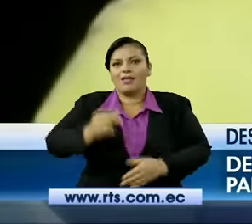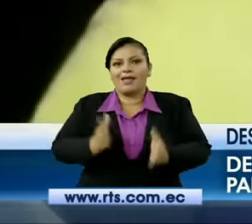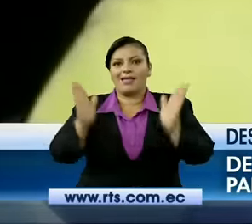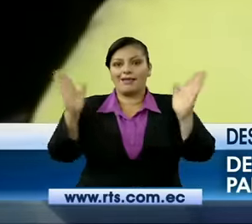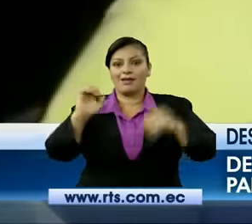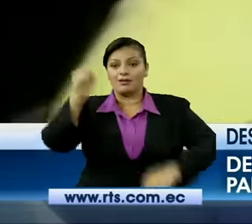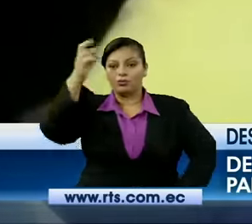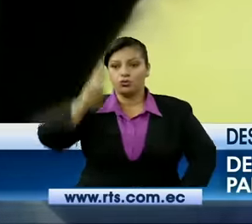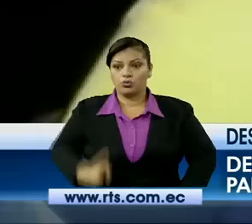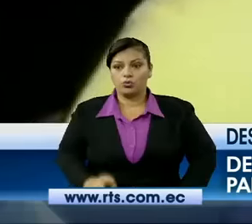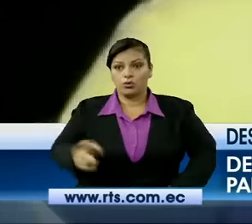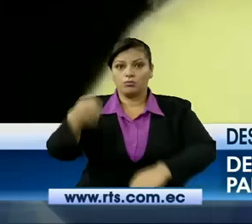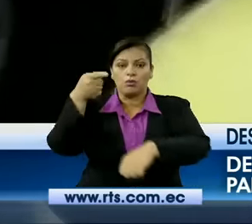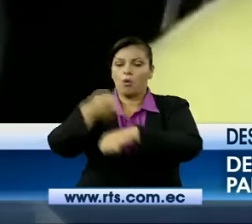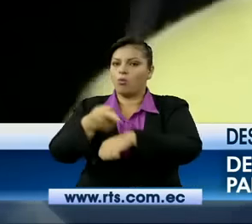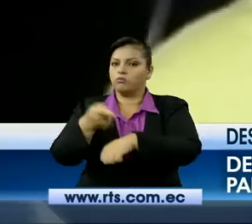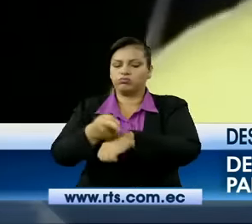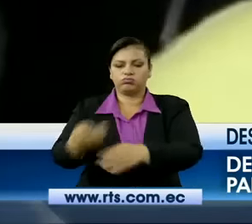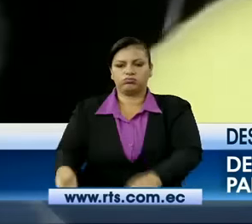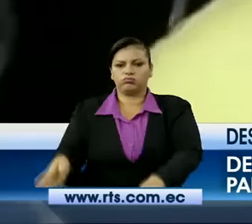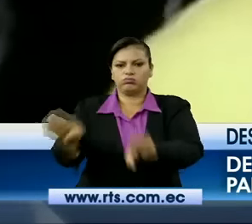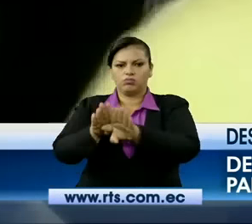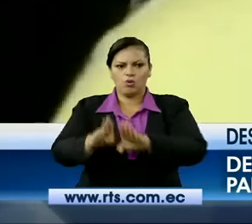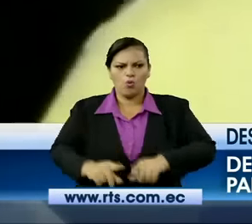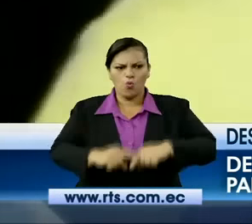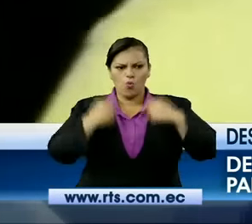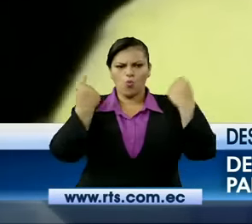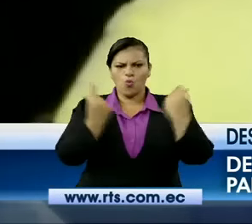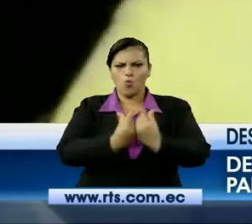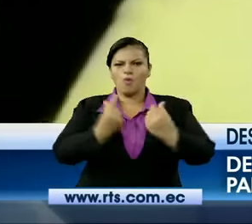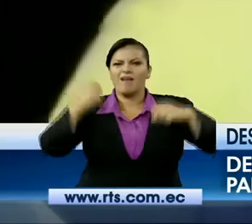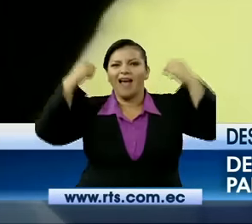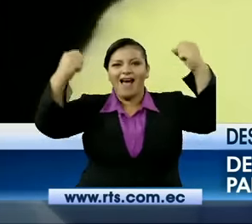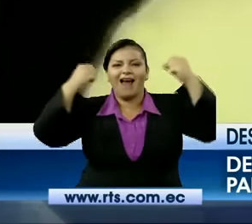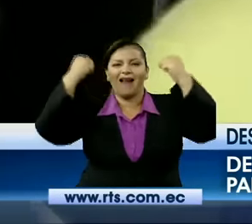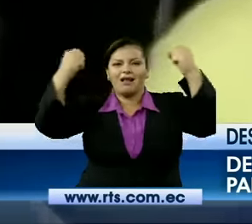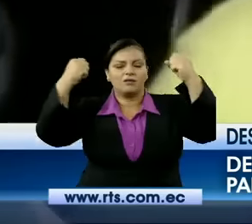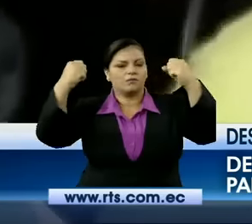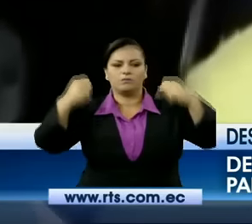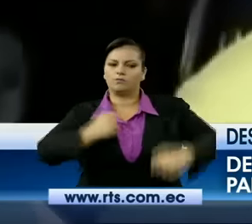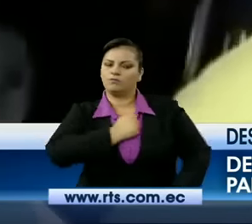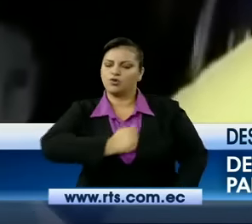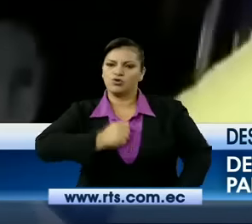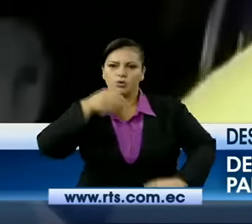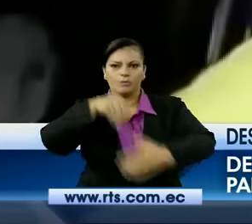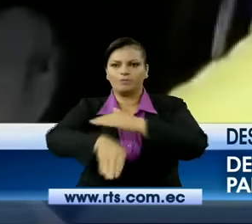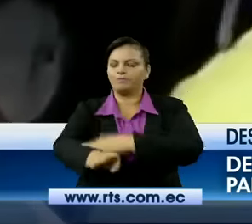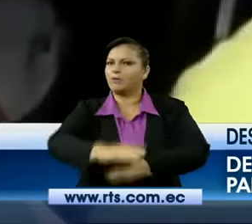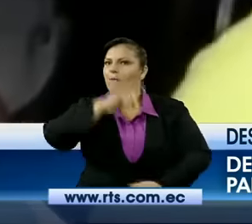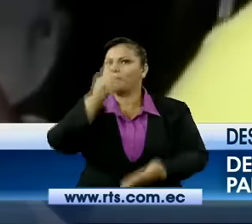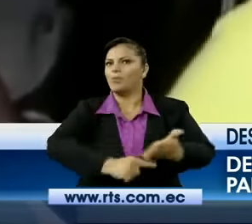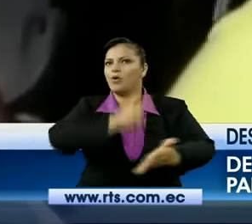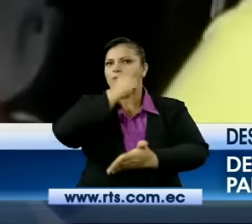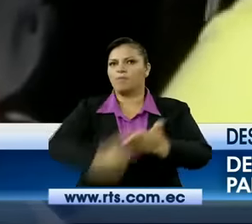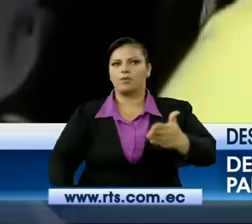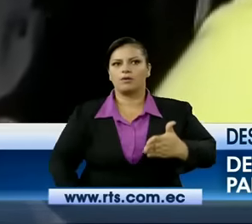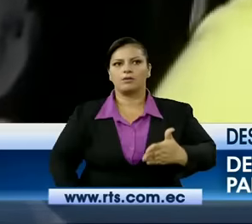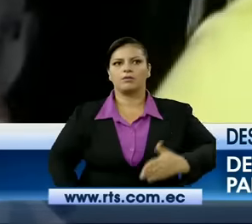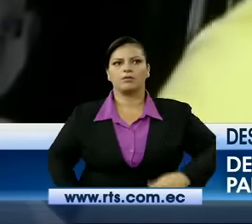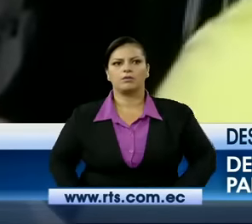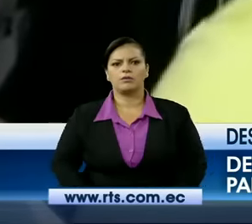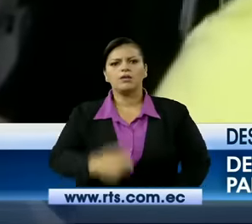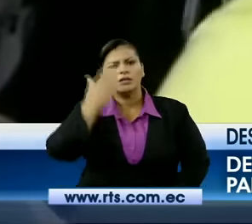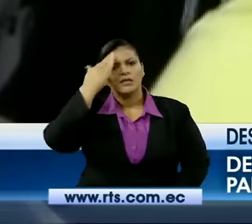grupo por ahora no va a ingresar. Esa es la decisión a priori que hemos tomado. Y después, obviamente, dar un mensaje de que en ese sector vayan niños,